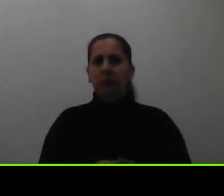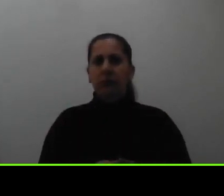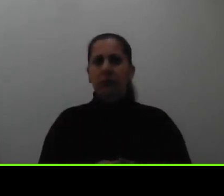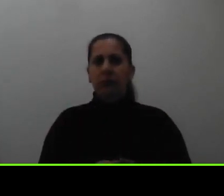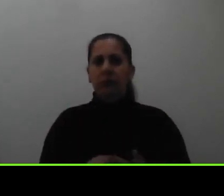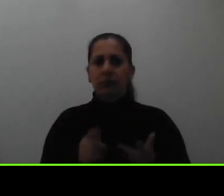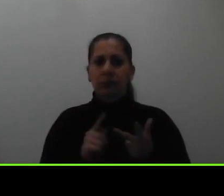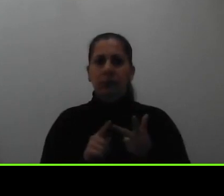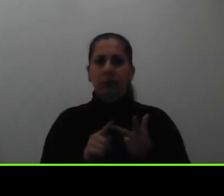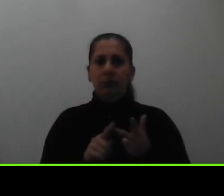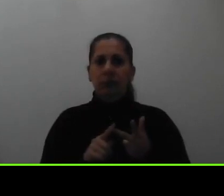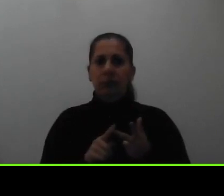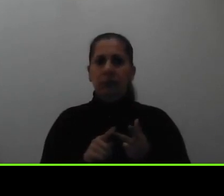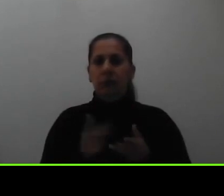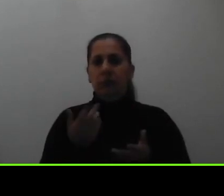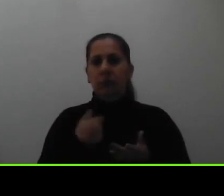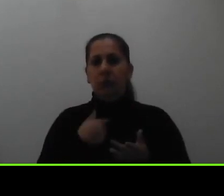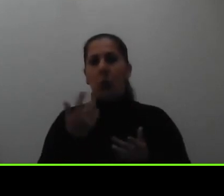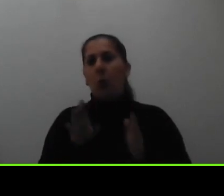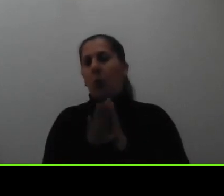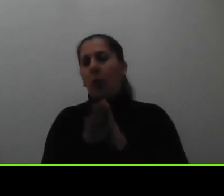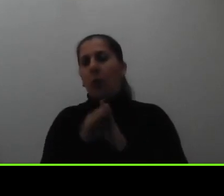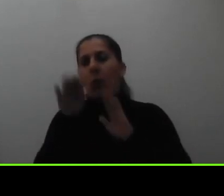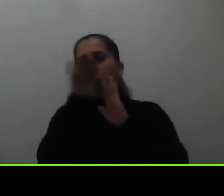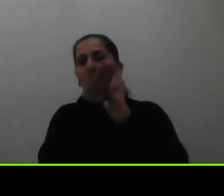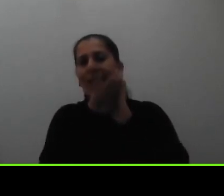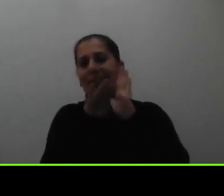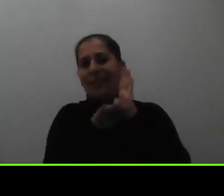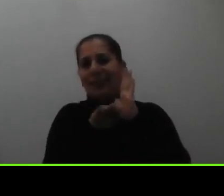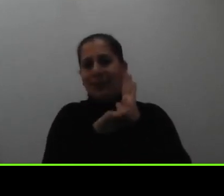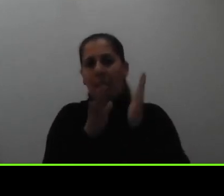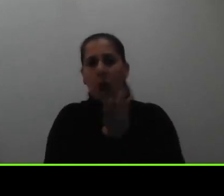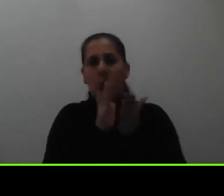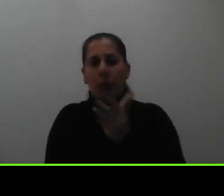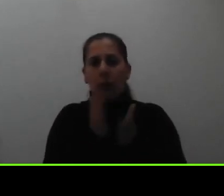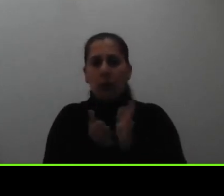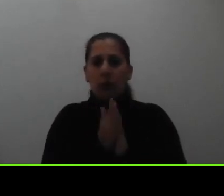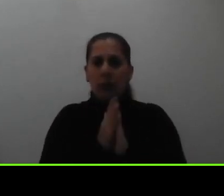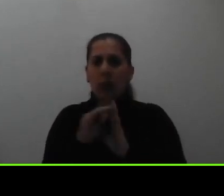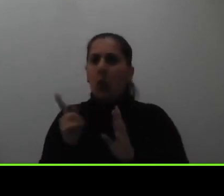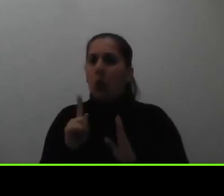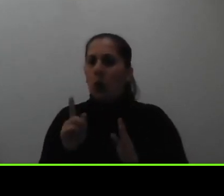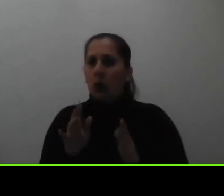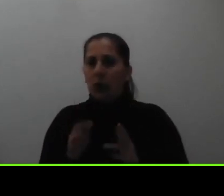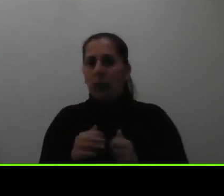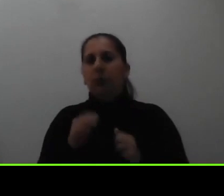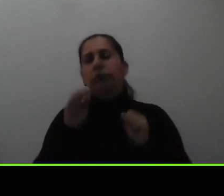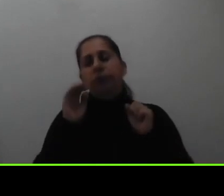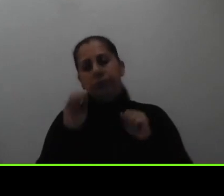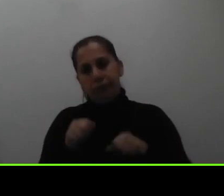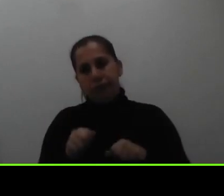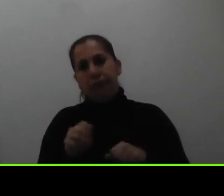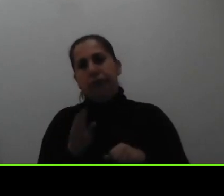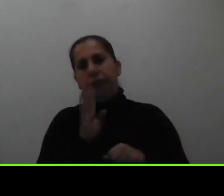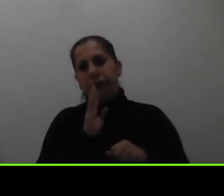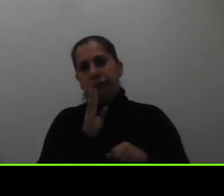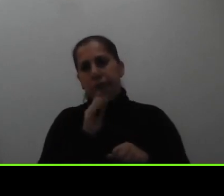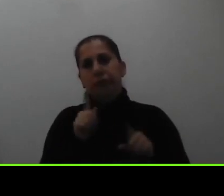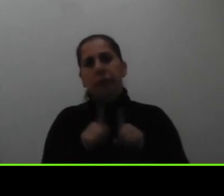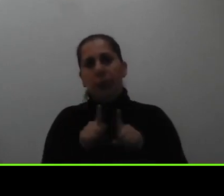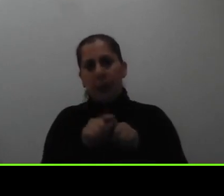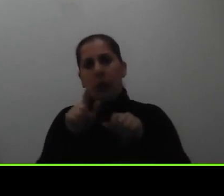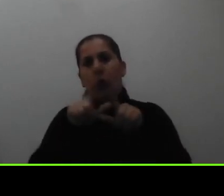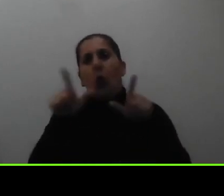relacionada con donde pueden ubicar el listado de los documentos que se solicitan y podemos hacer referencia también hacia los